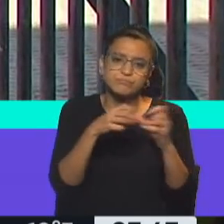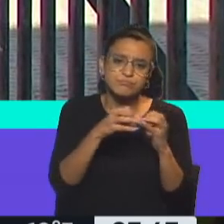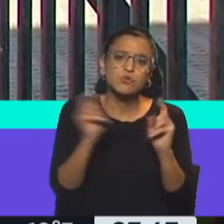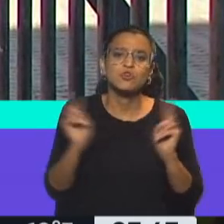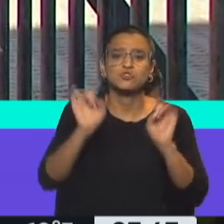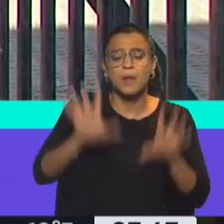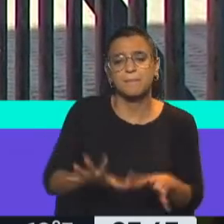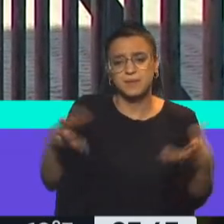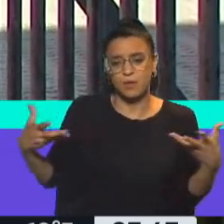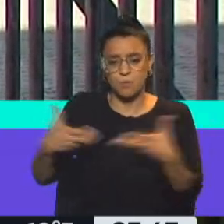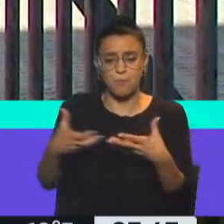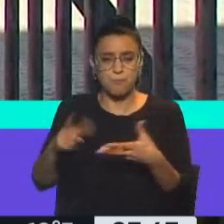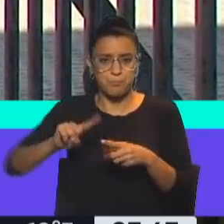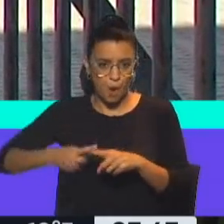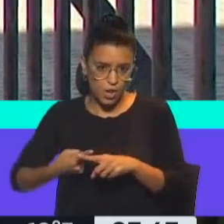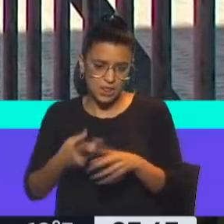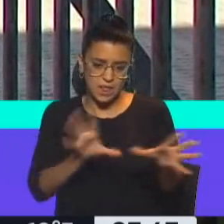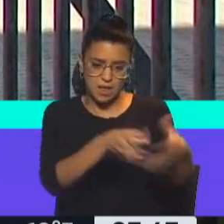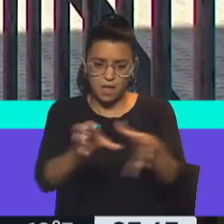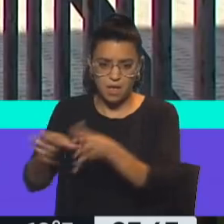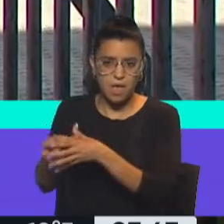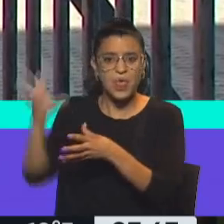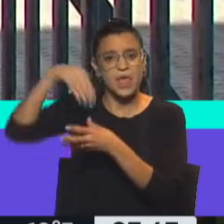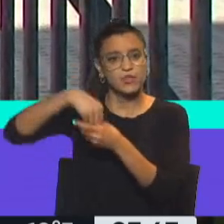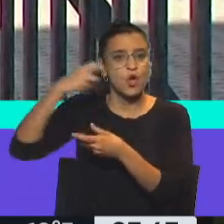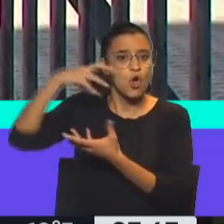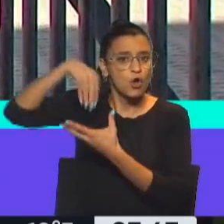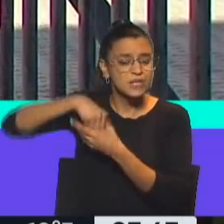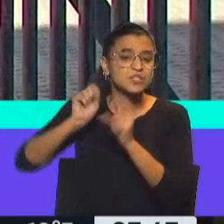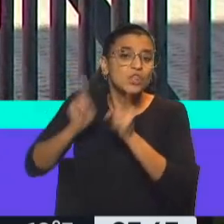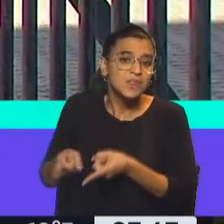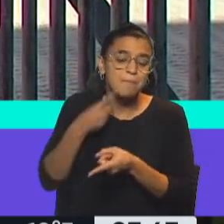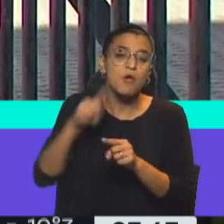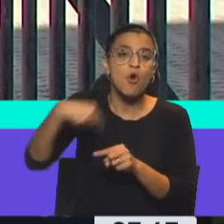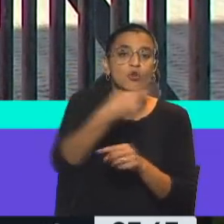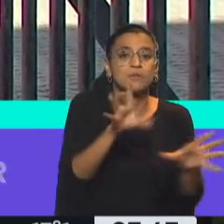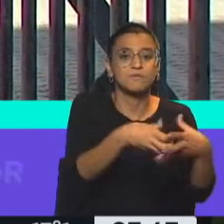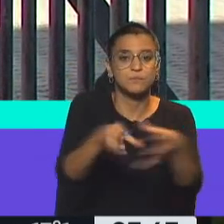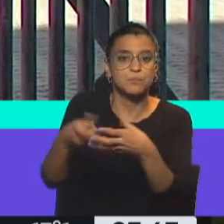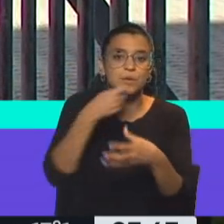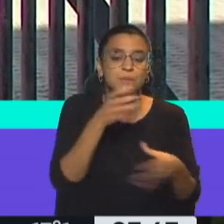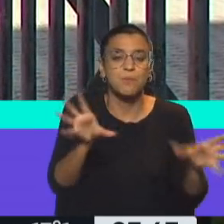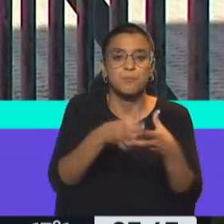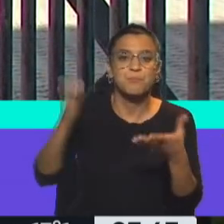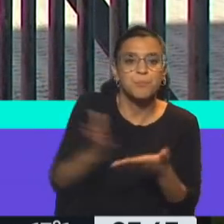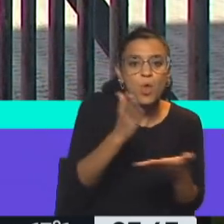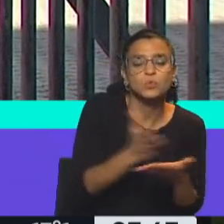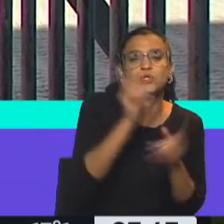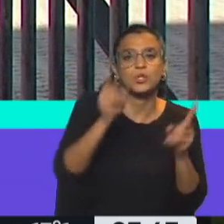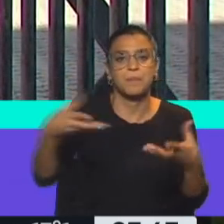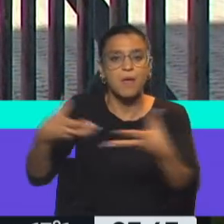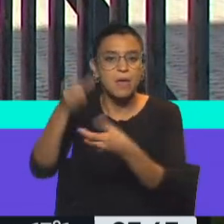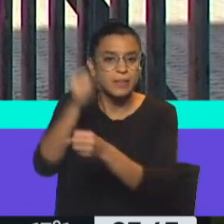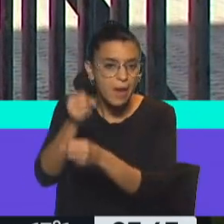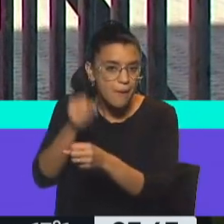sólo entre las fuerzas políticas, que son las que están en el Congreso, sino también con otras fuerzas, como es la Fuerza de la Producción y la Fuerza del Trabajo,